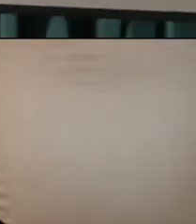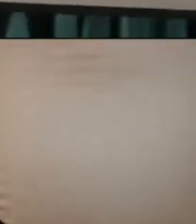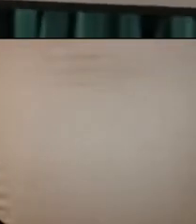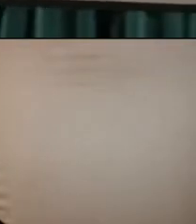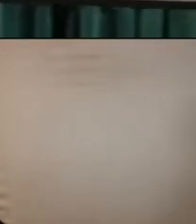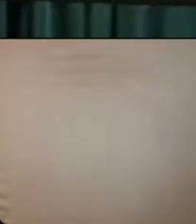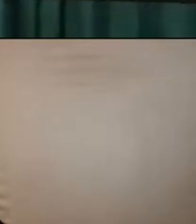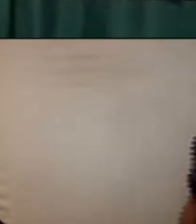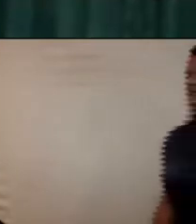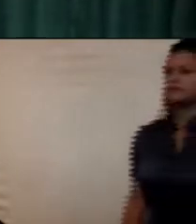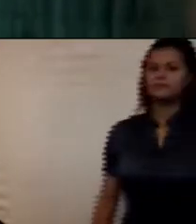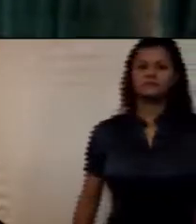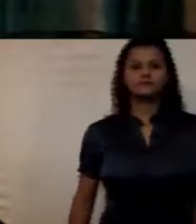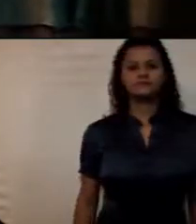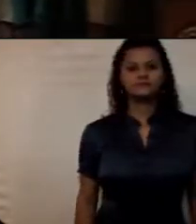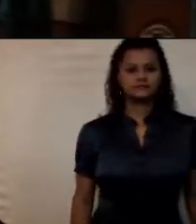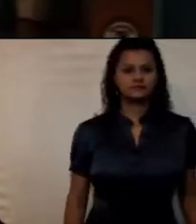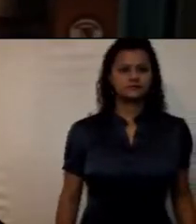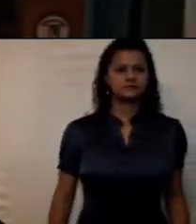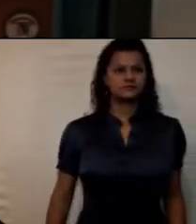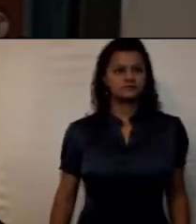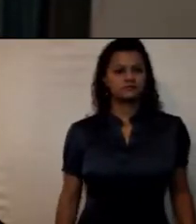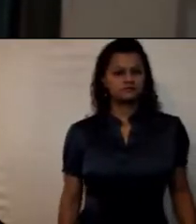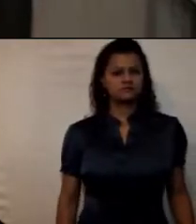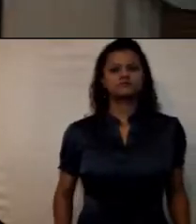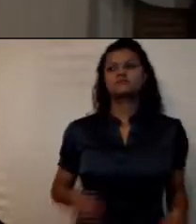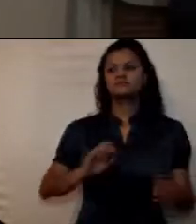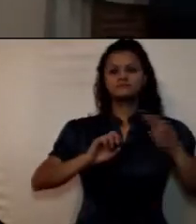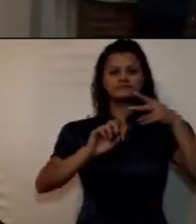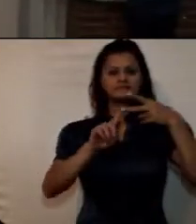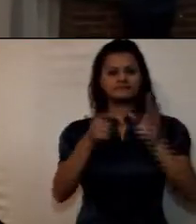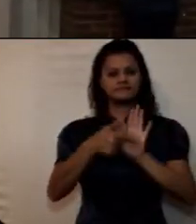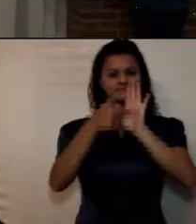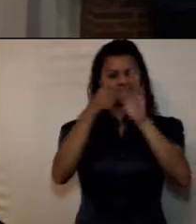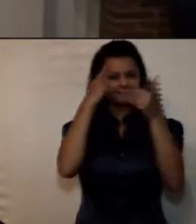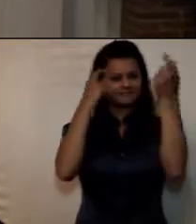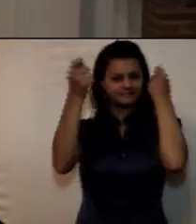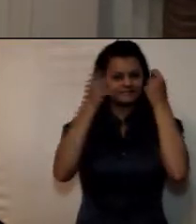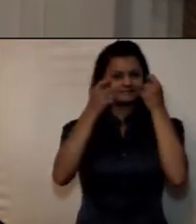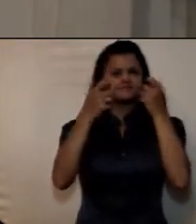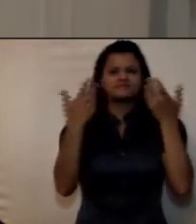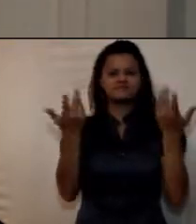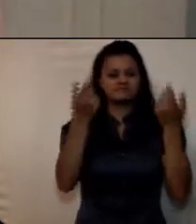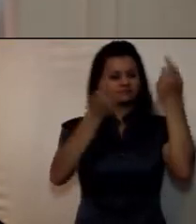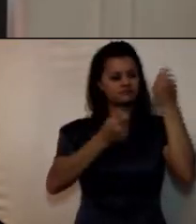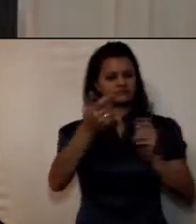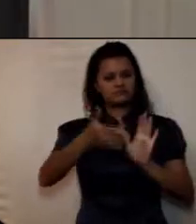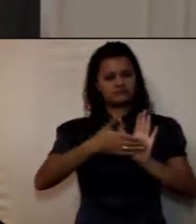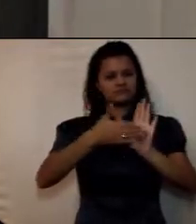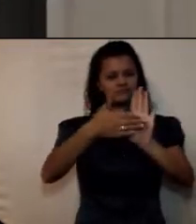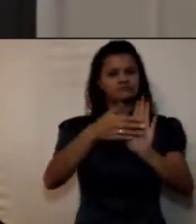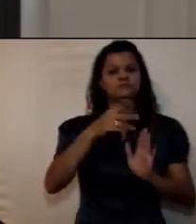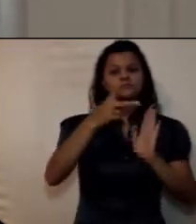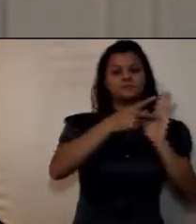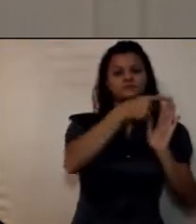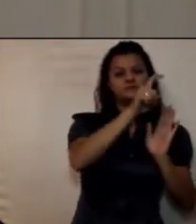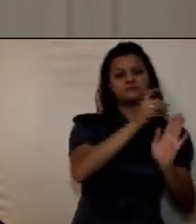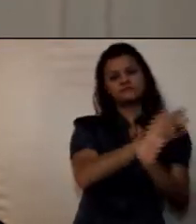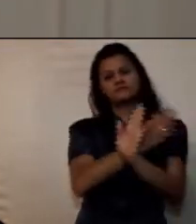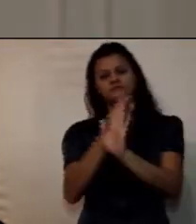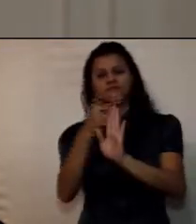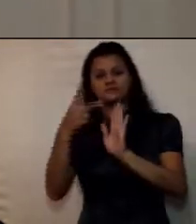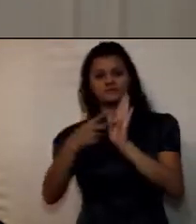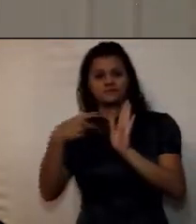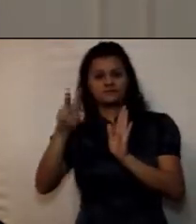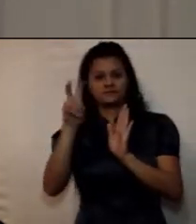Segundo, Presentación Estrategia de Rendición de Cuentas 2016-2017 y Perfil y Modelo Estratégico